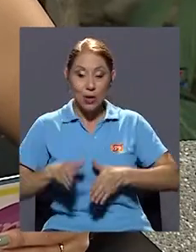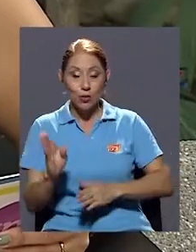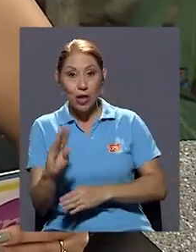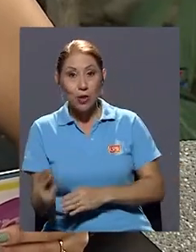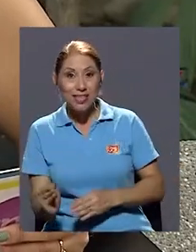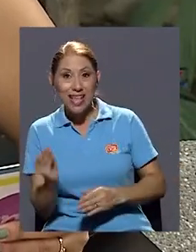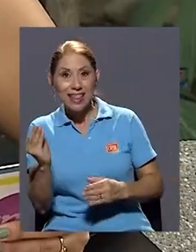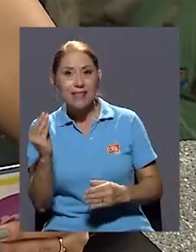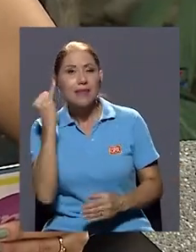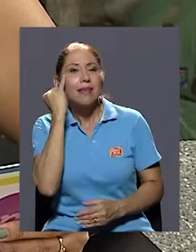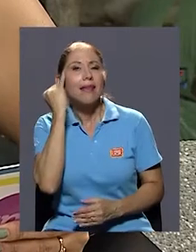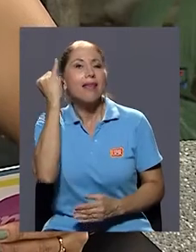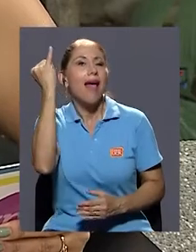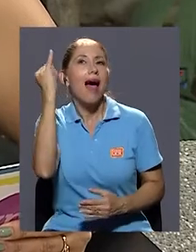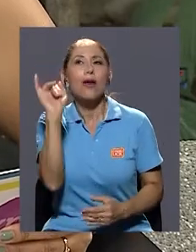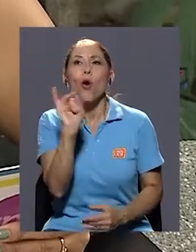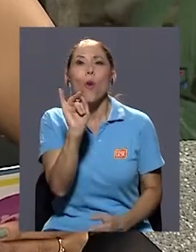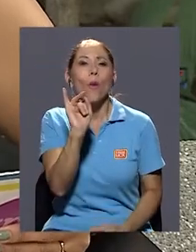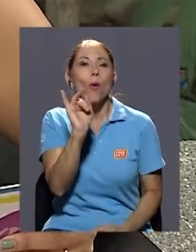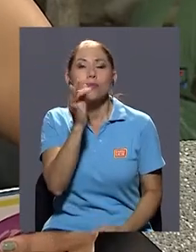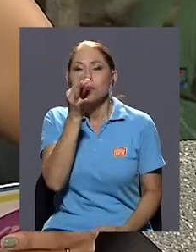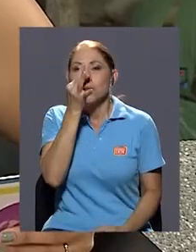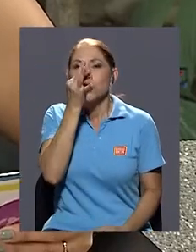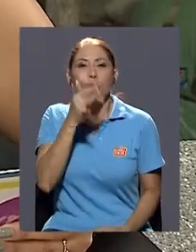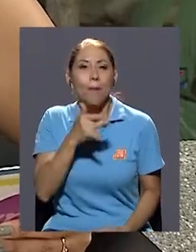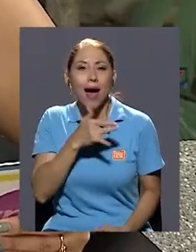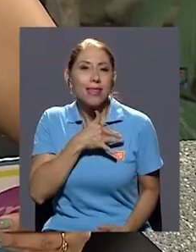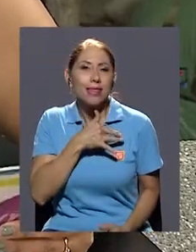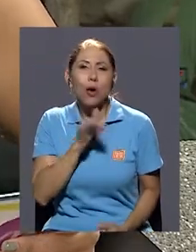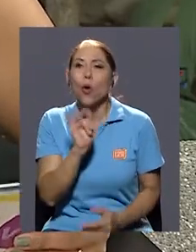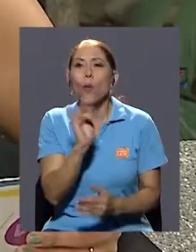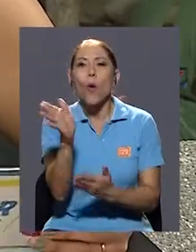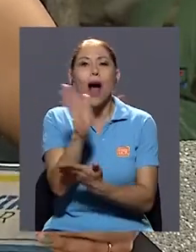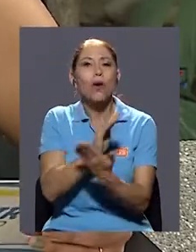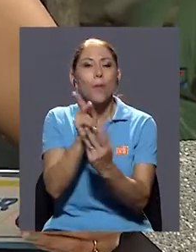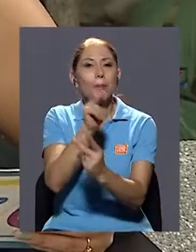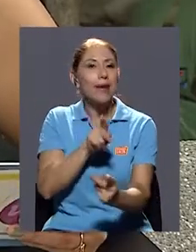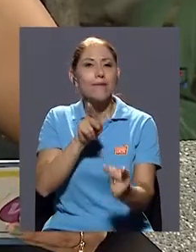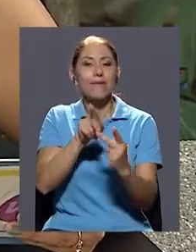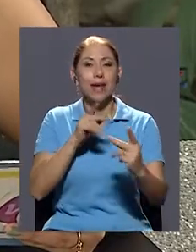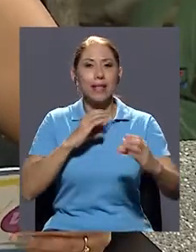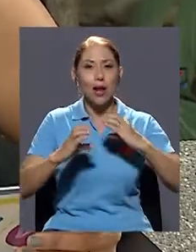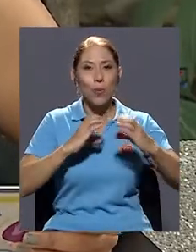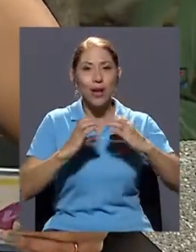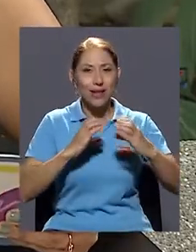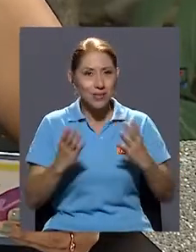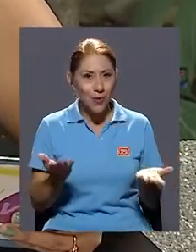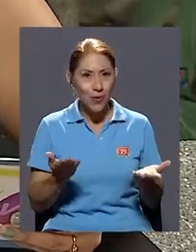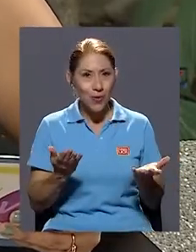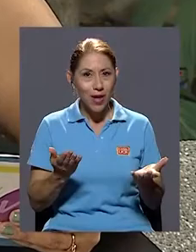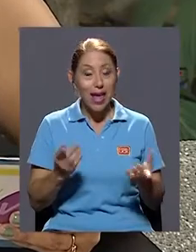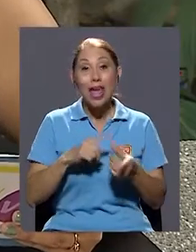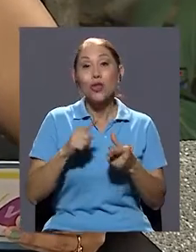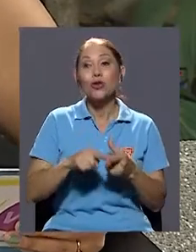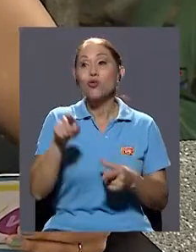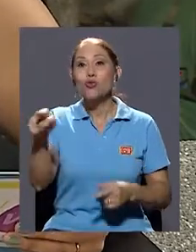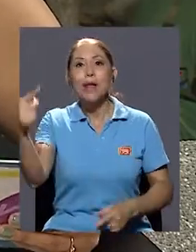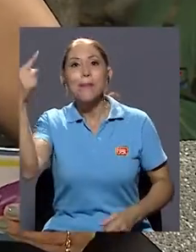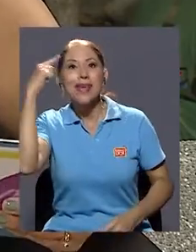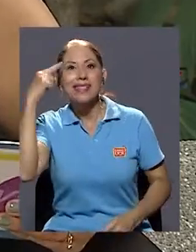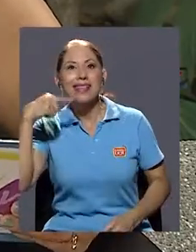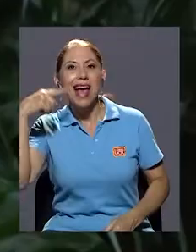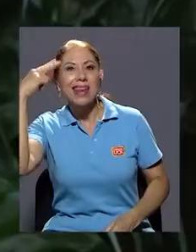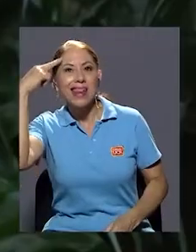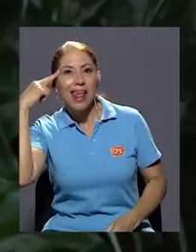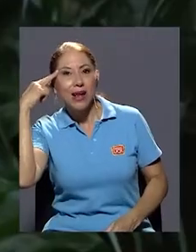adolescentes e hijas es como una cuestión romántica porque entonces tiene que ser perfecta la comunicación y entonces, aunque vos pensés negro